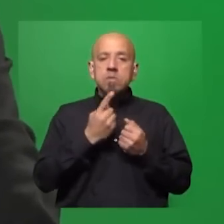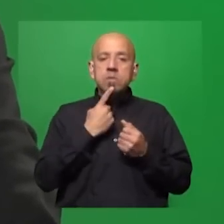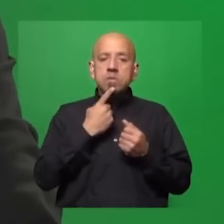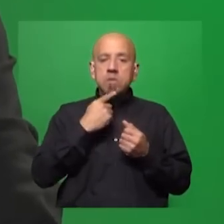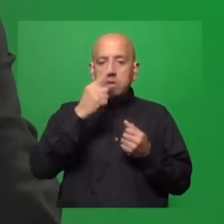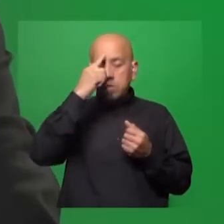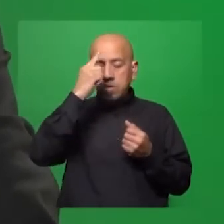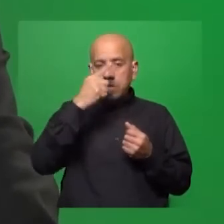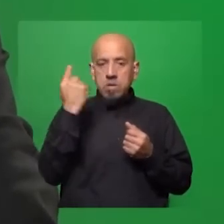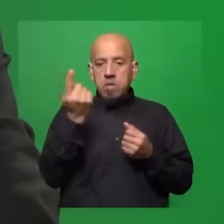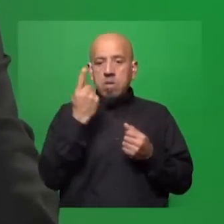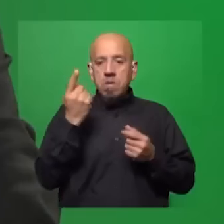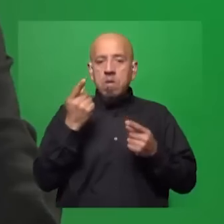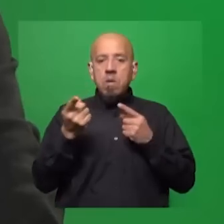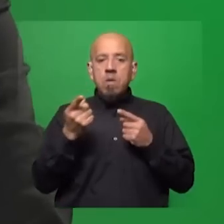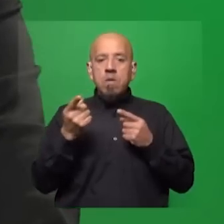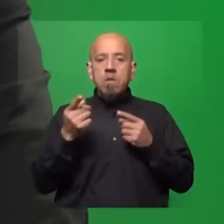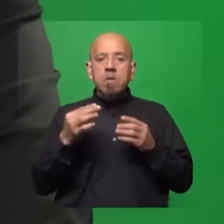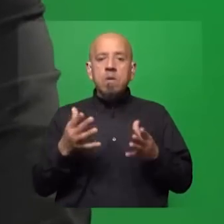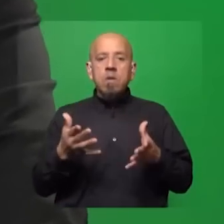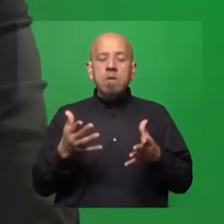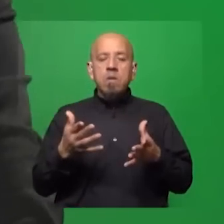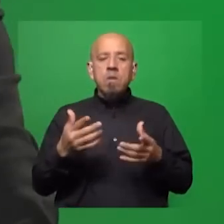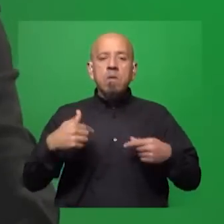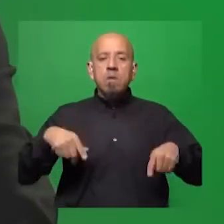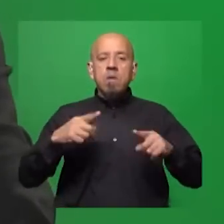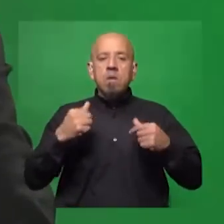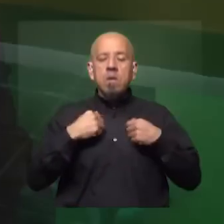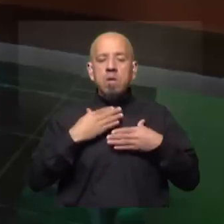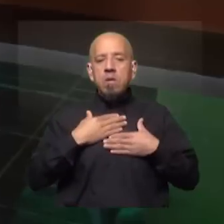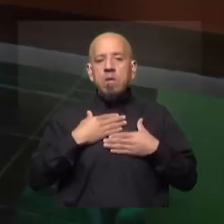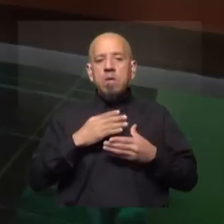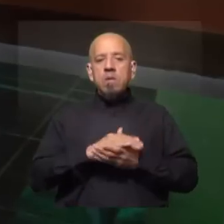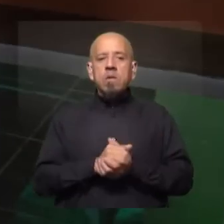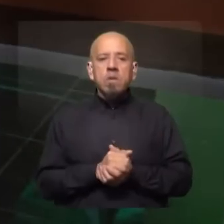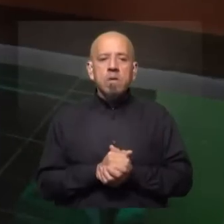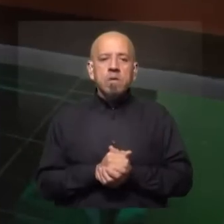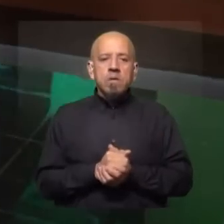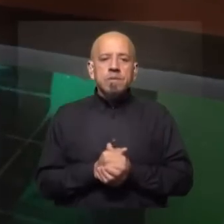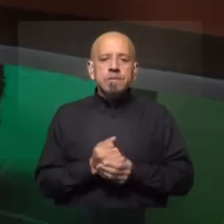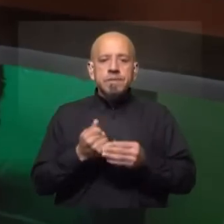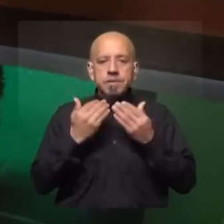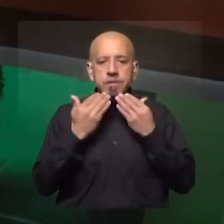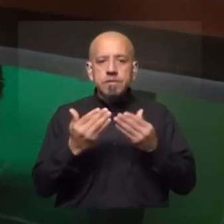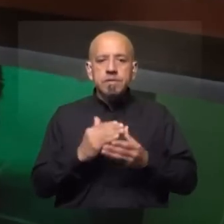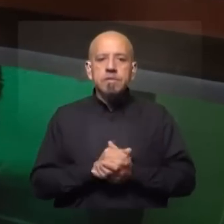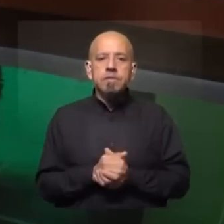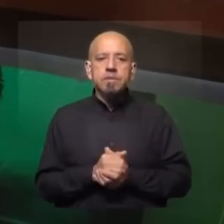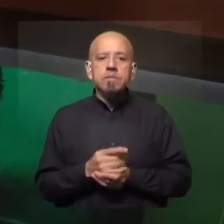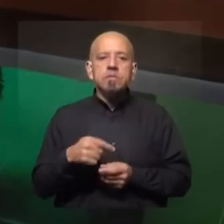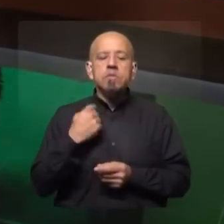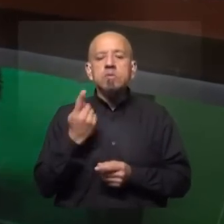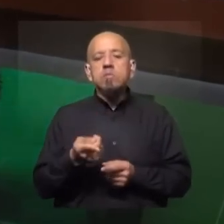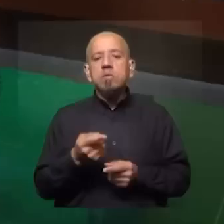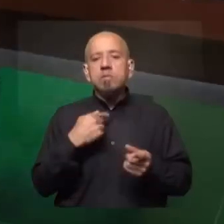que sin duda va a influir en la región y en nosotros como país. Álvaro Padrón, muchísimas gracias. Quédense que en el próximo bloque